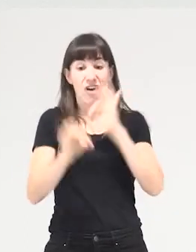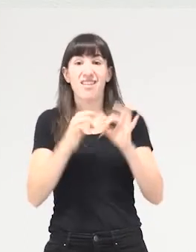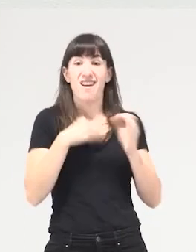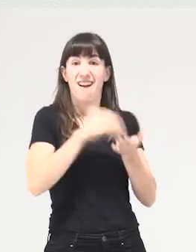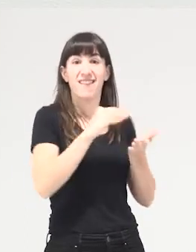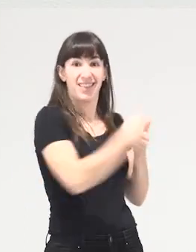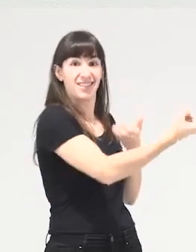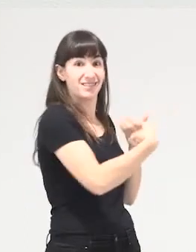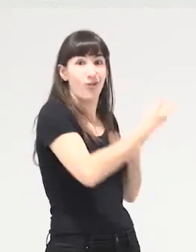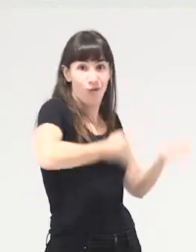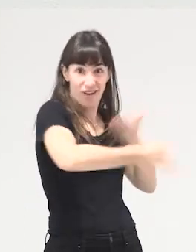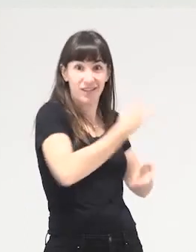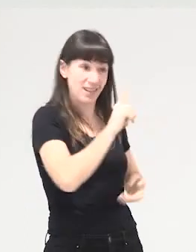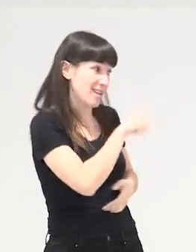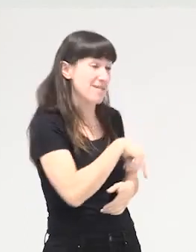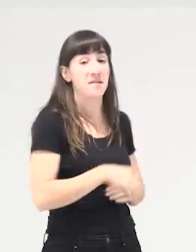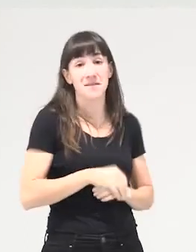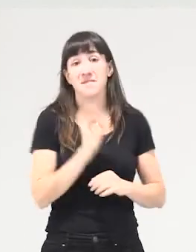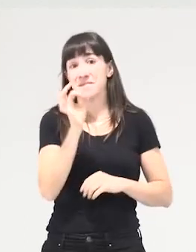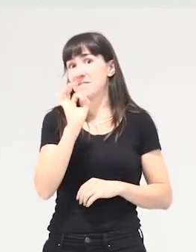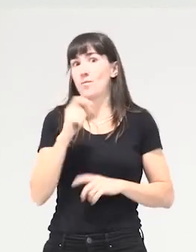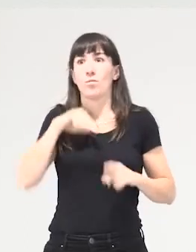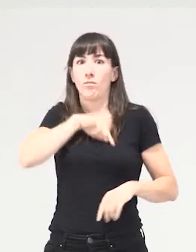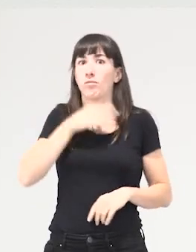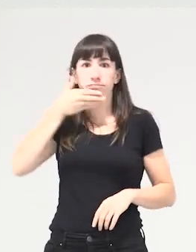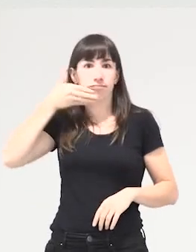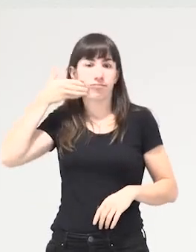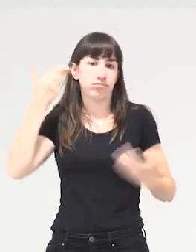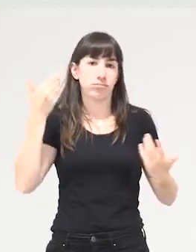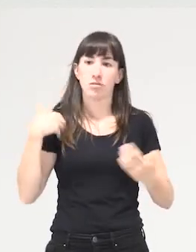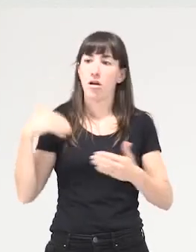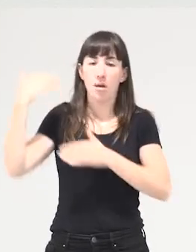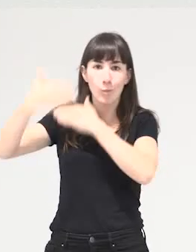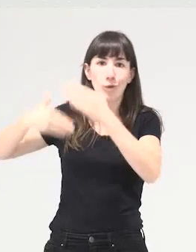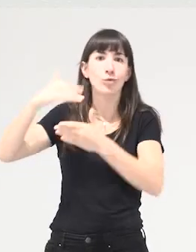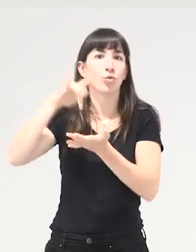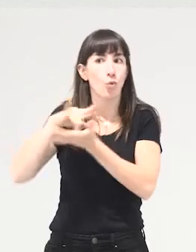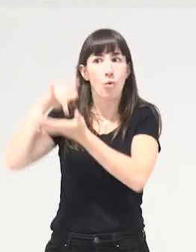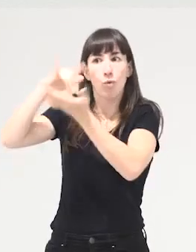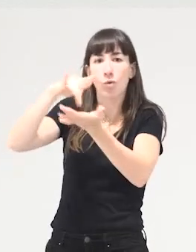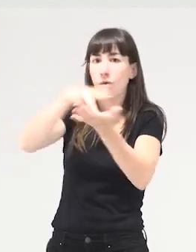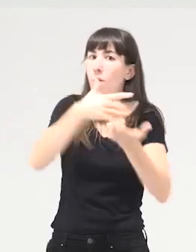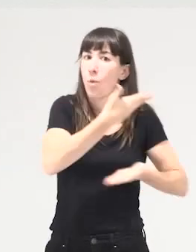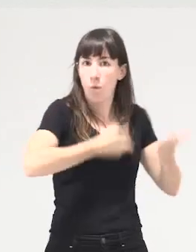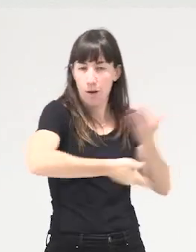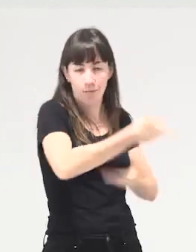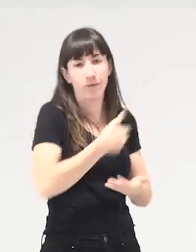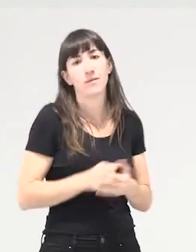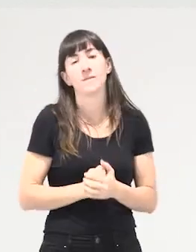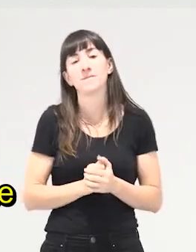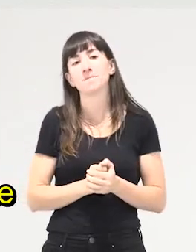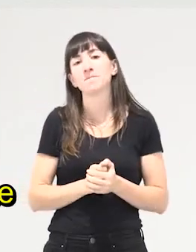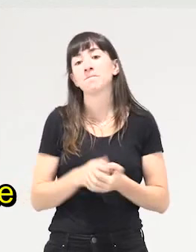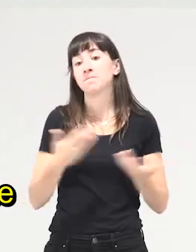ella y hemos, bueno, ha sido un honor en distintos procesos e iniciativas que hemos llevado a cabo. Así que,